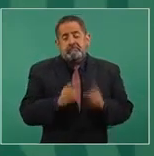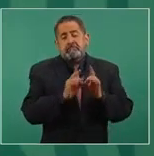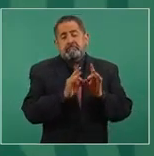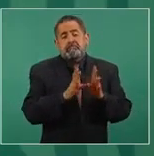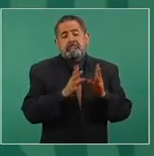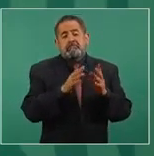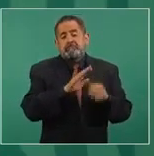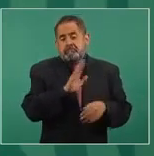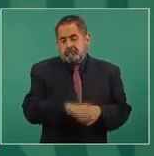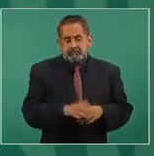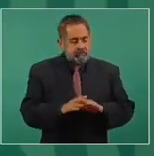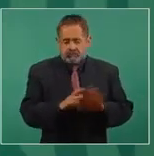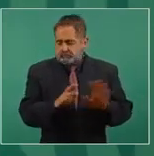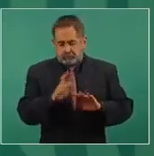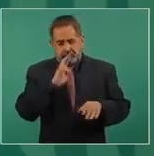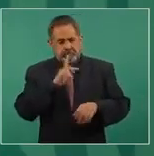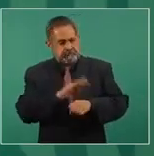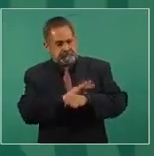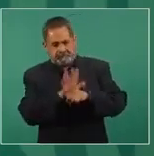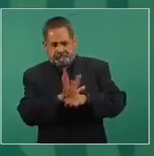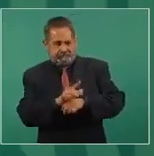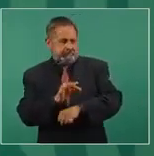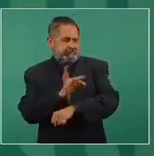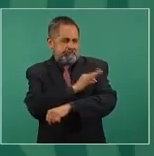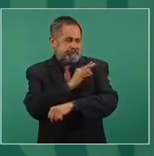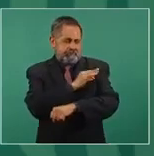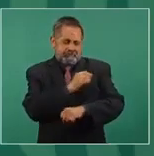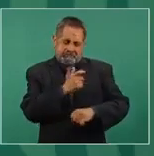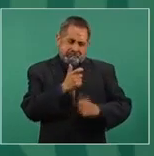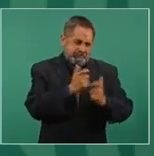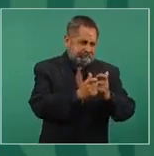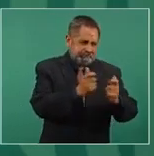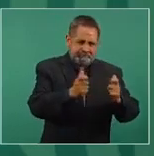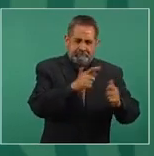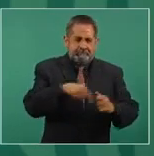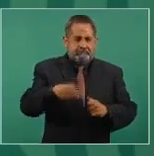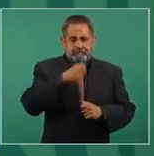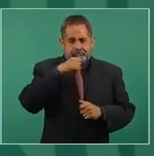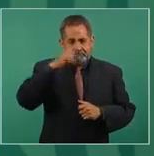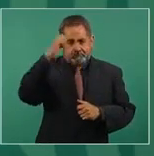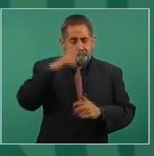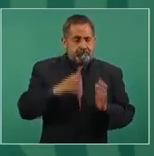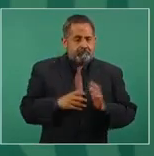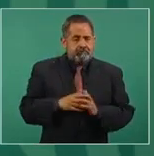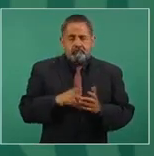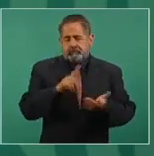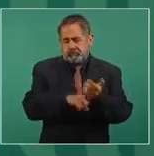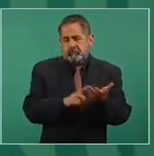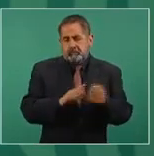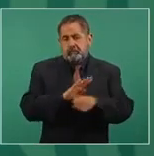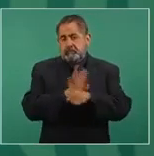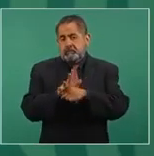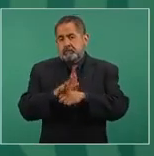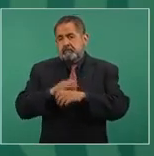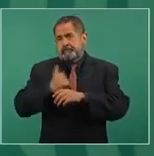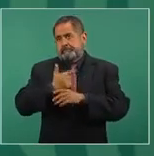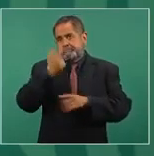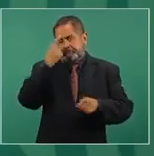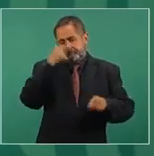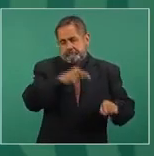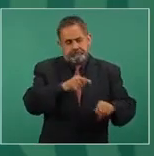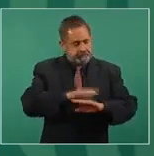frente al COVID y también frente a otras enfermedades,